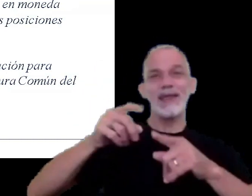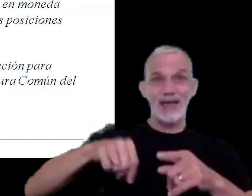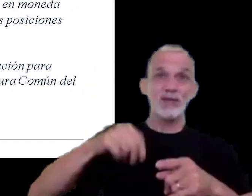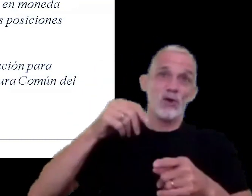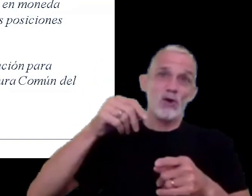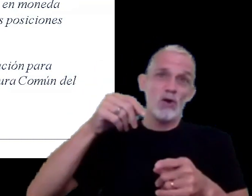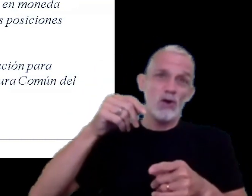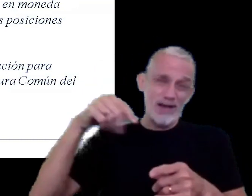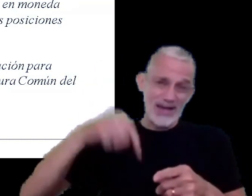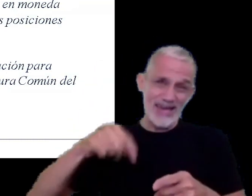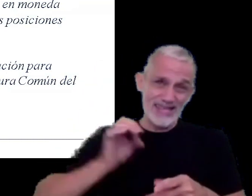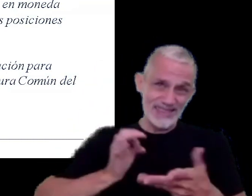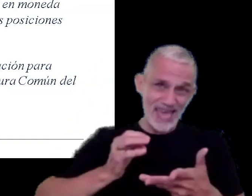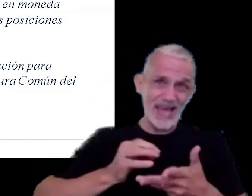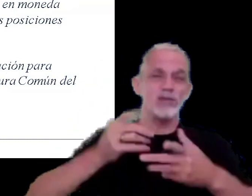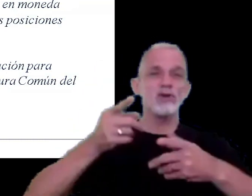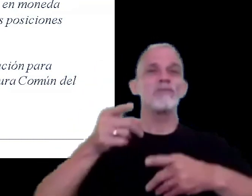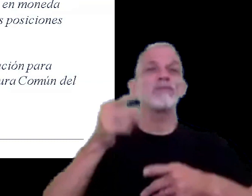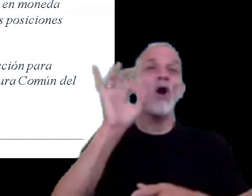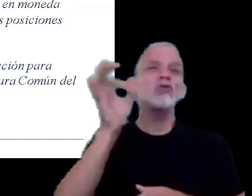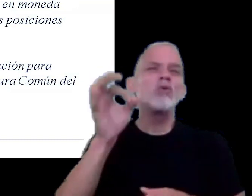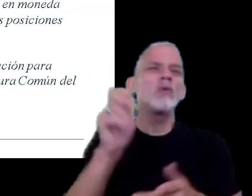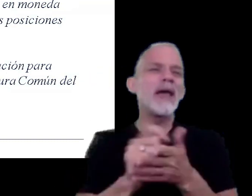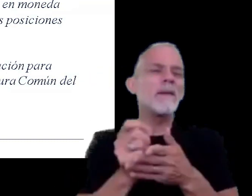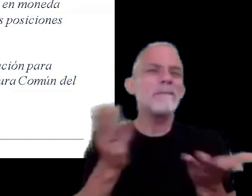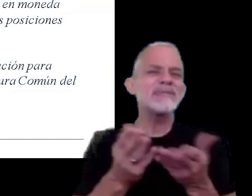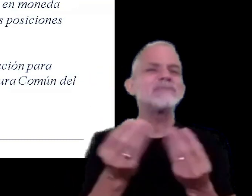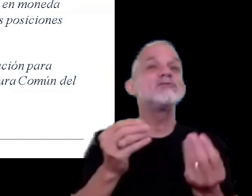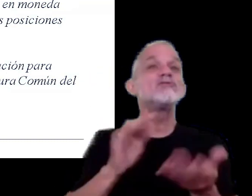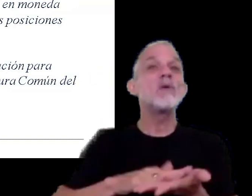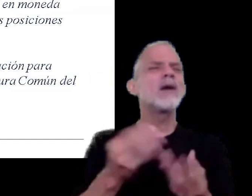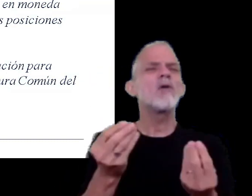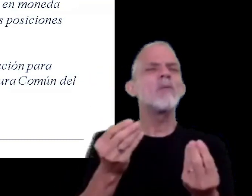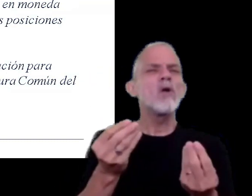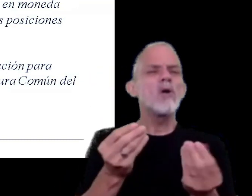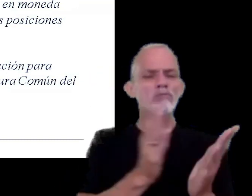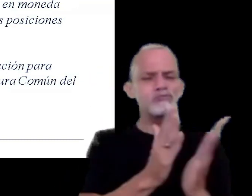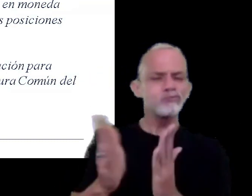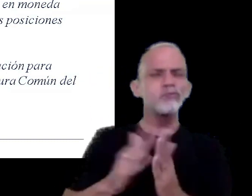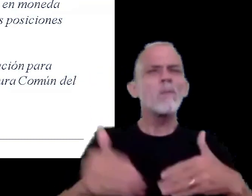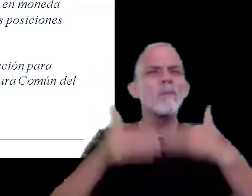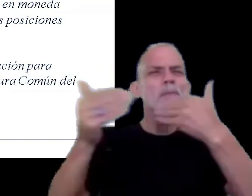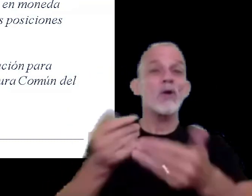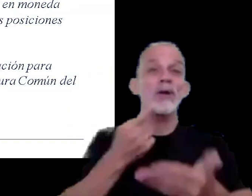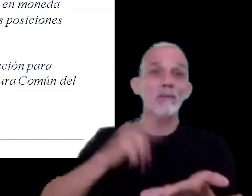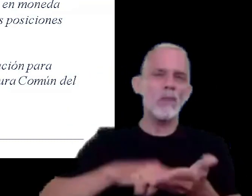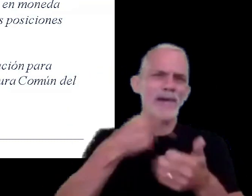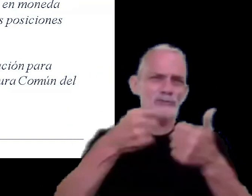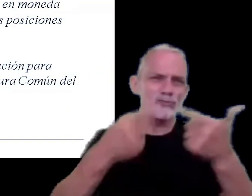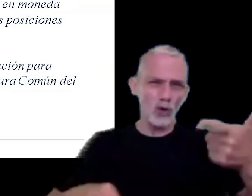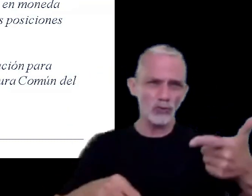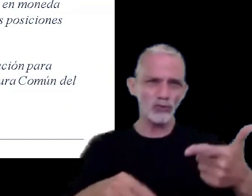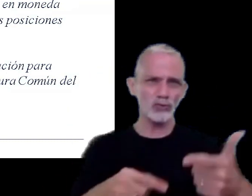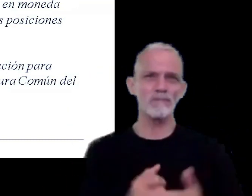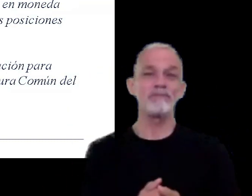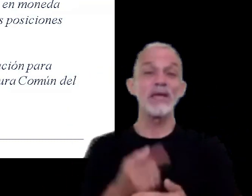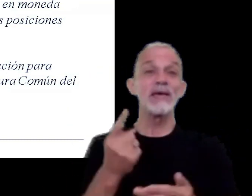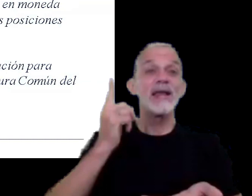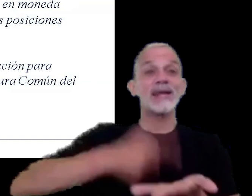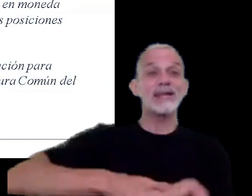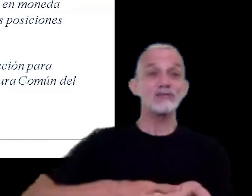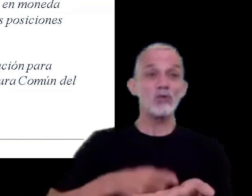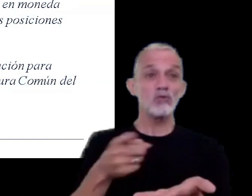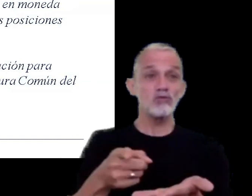hace una referencia al tratamiento y prórroga de impuestos varios y esta resolución